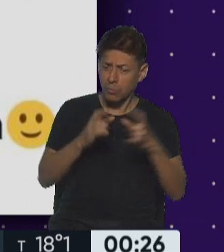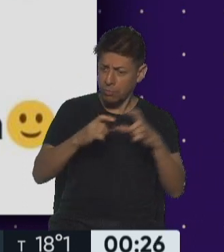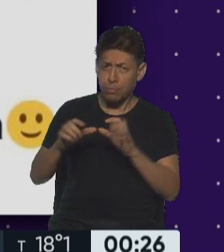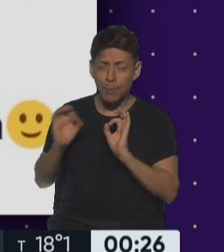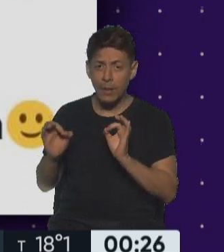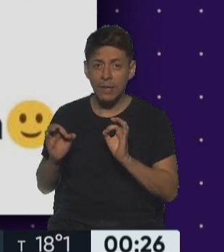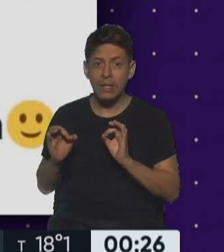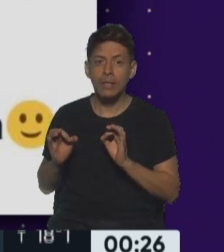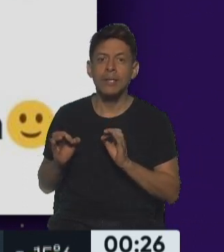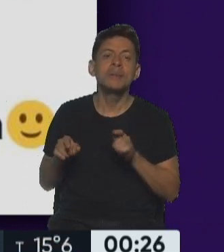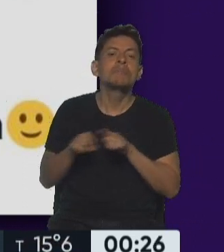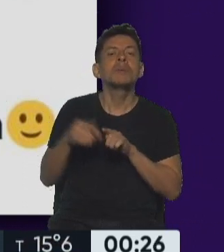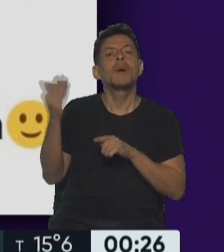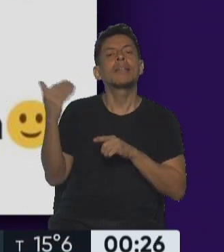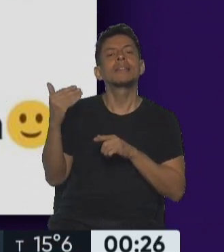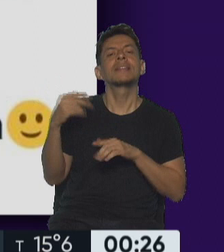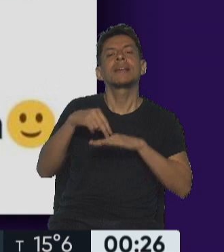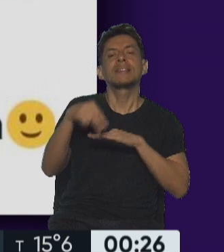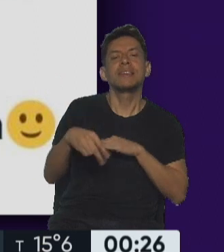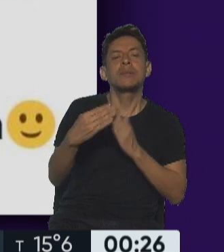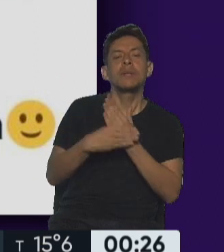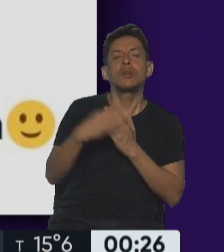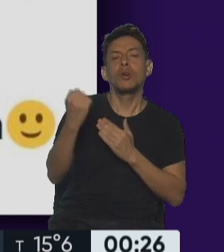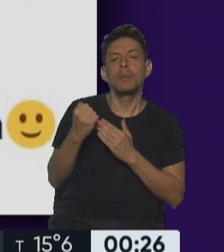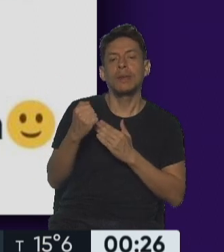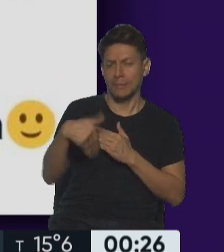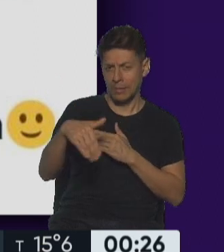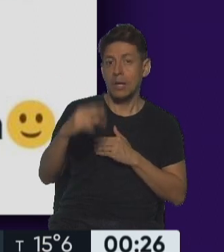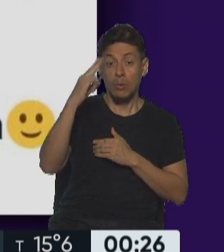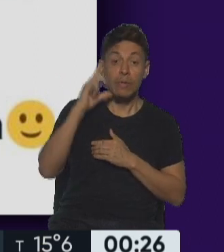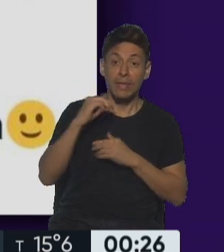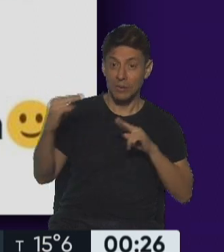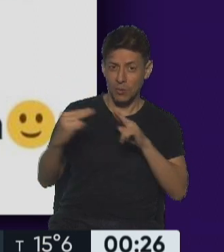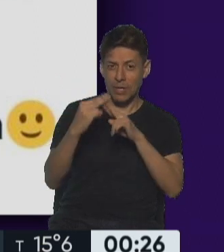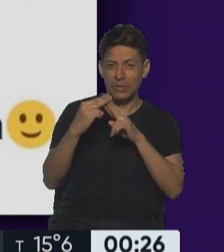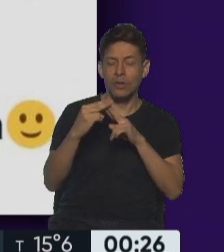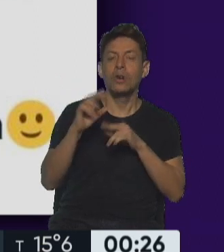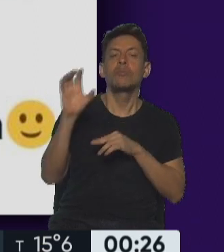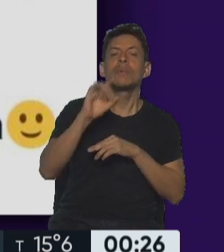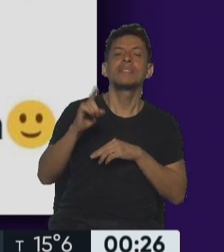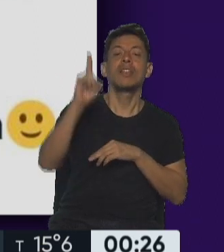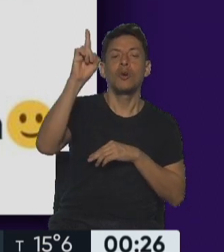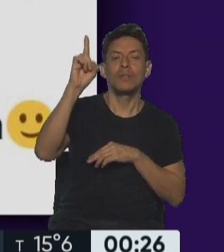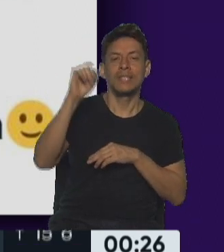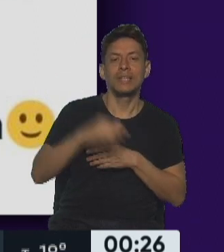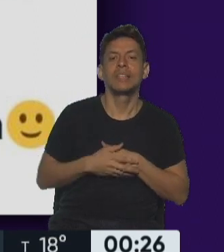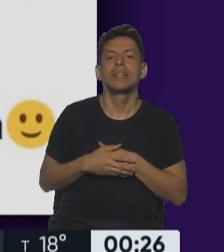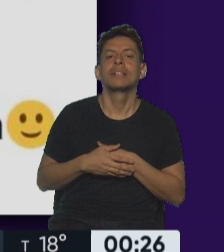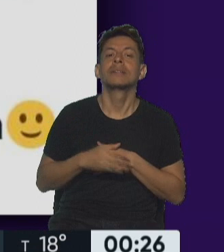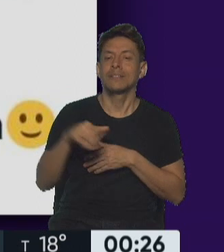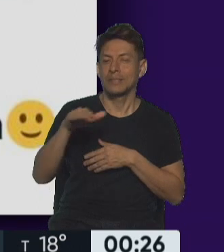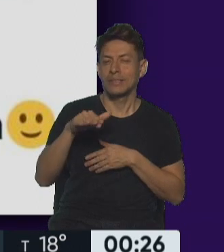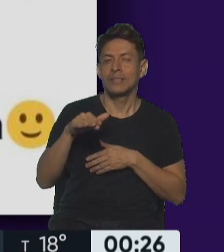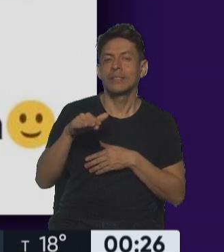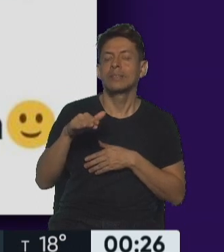¿cómo hicimos con los cancilleres y ministros de Economía? Te espero en nueve días con los gobernadores del Norte Grande en DC para promover el